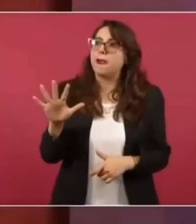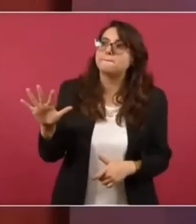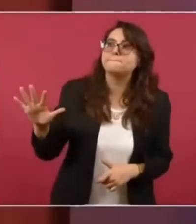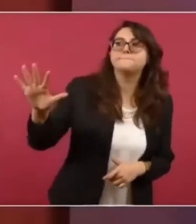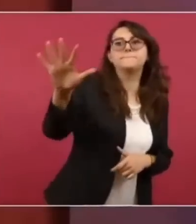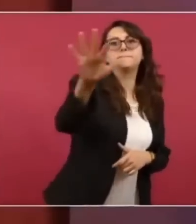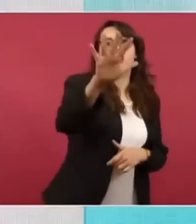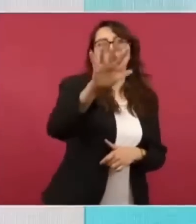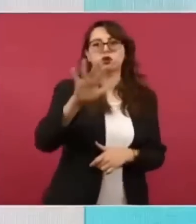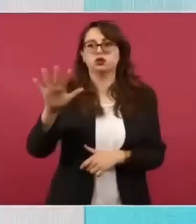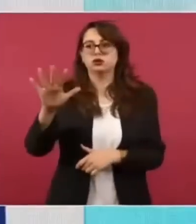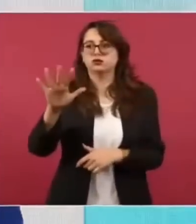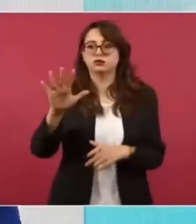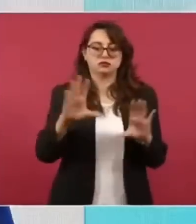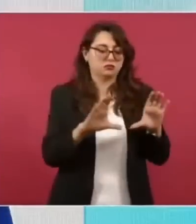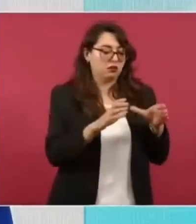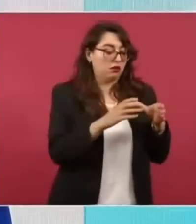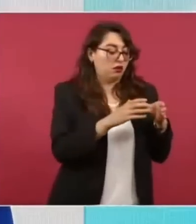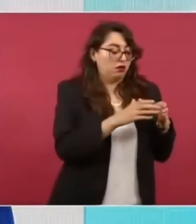un empleado